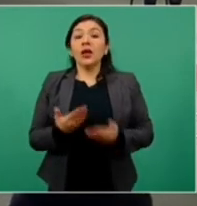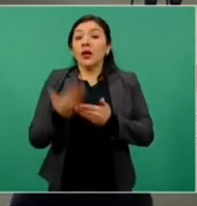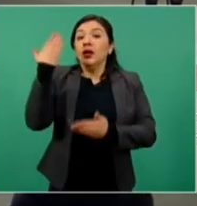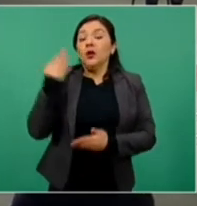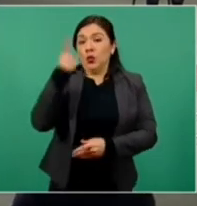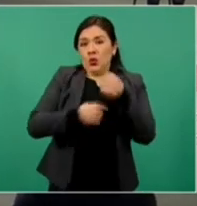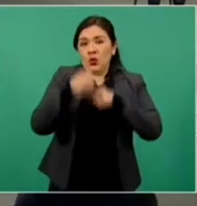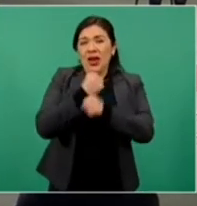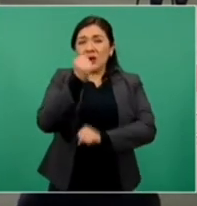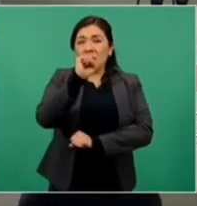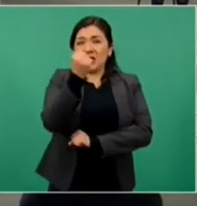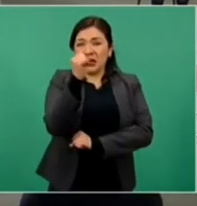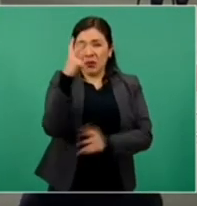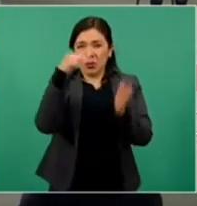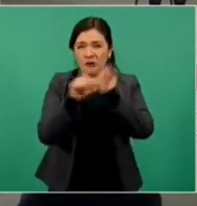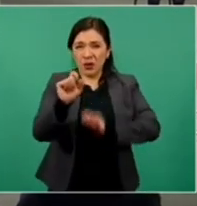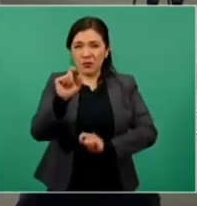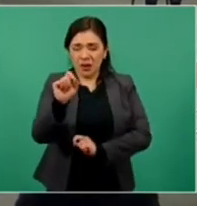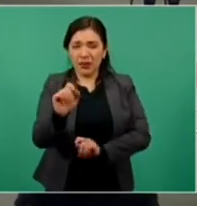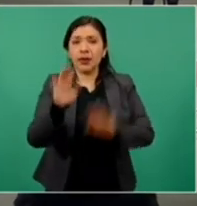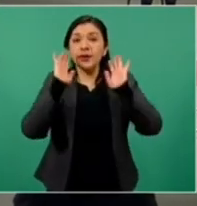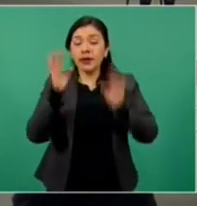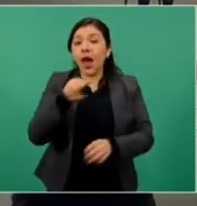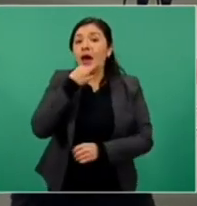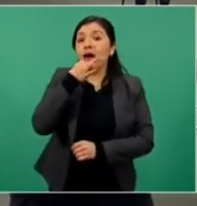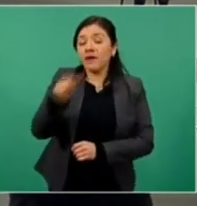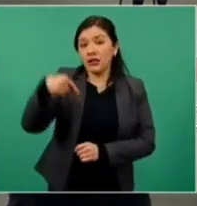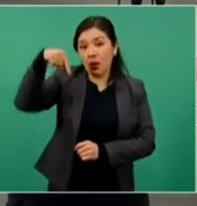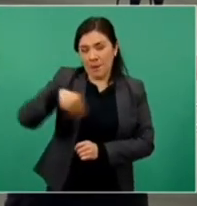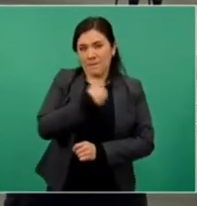se informó al presidente de la República.